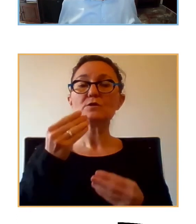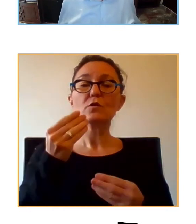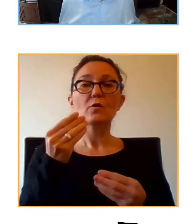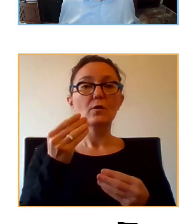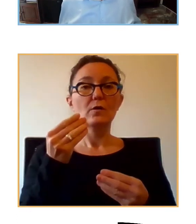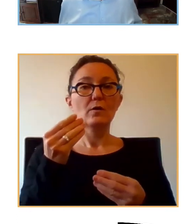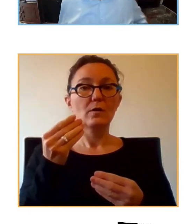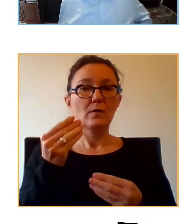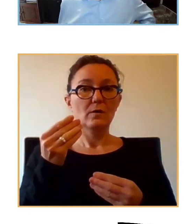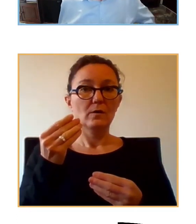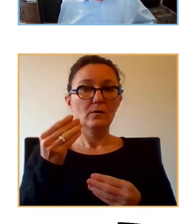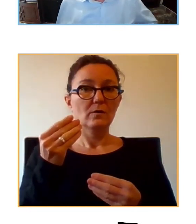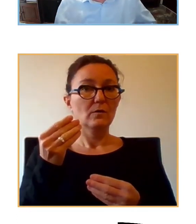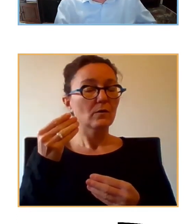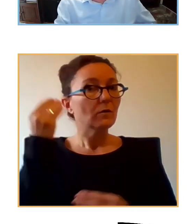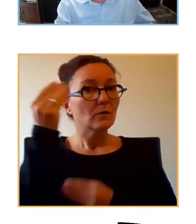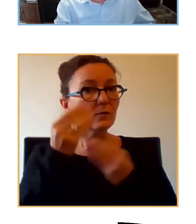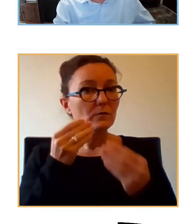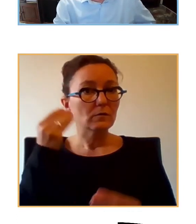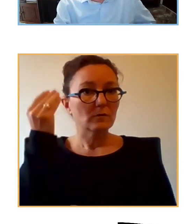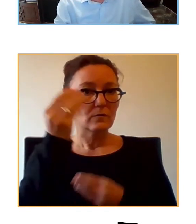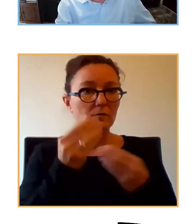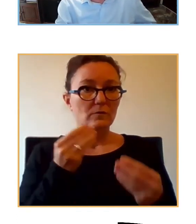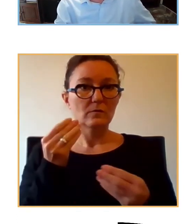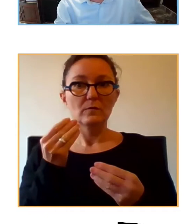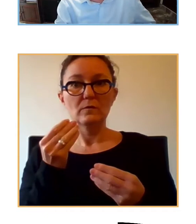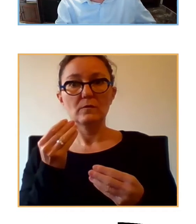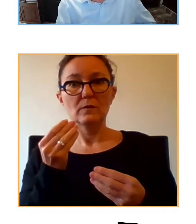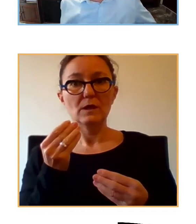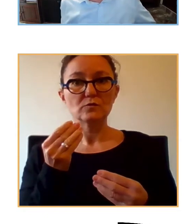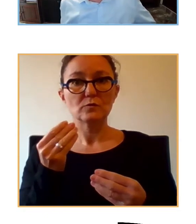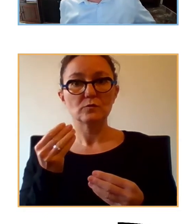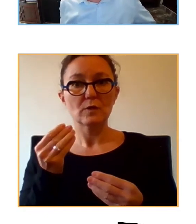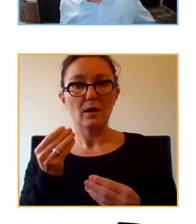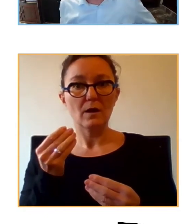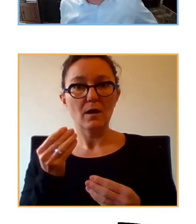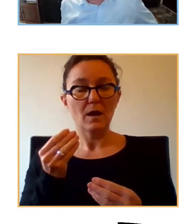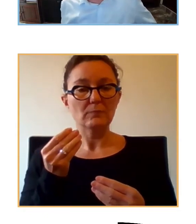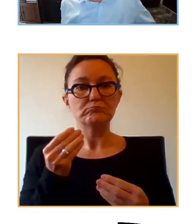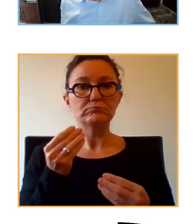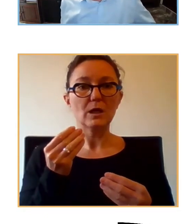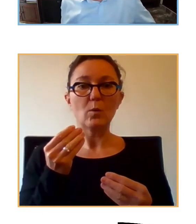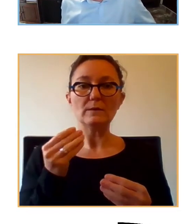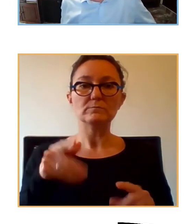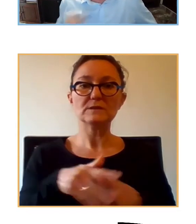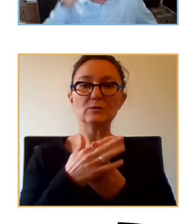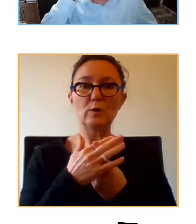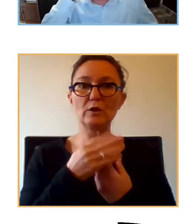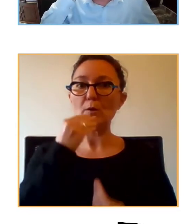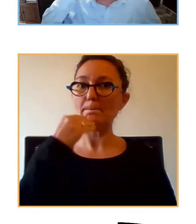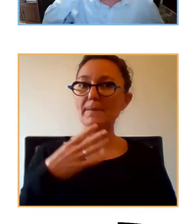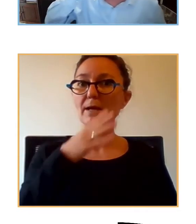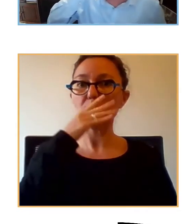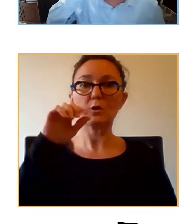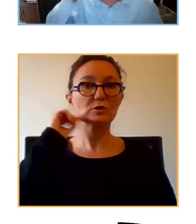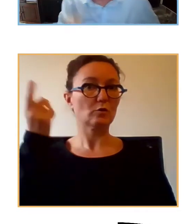imagen de los problemas que se están agudicando. Por eso, en